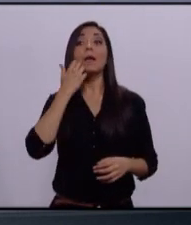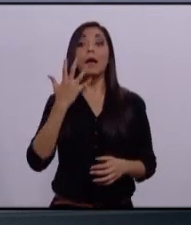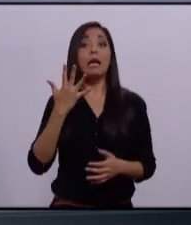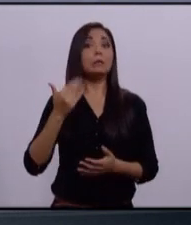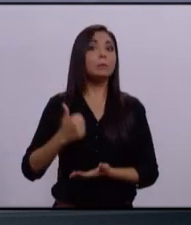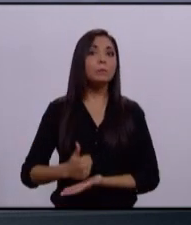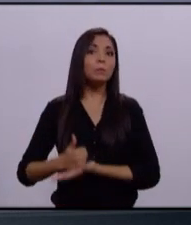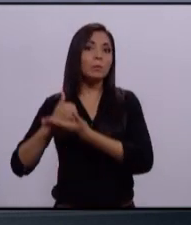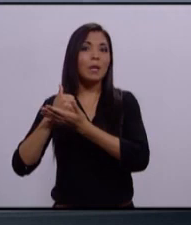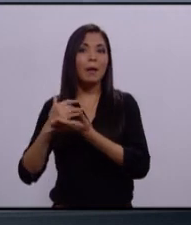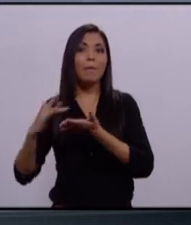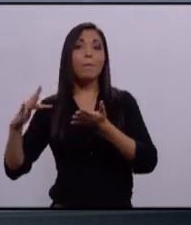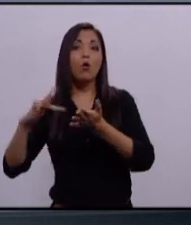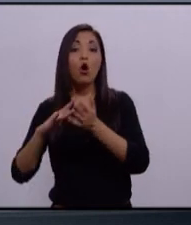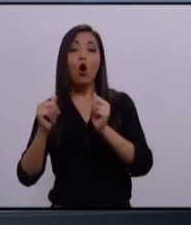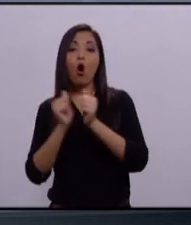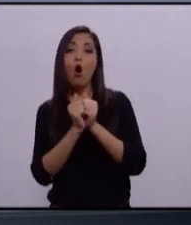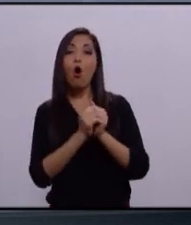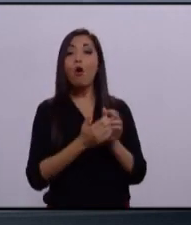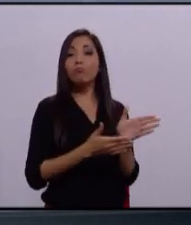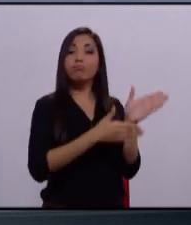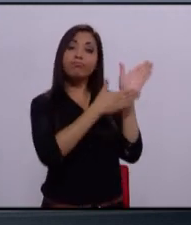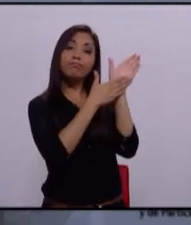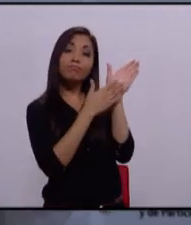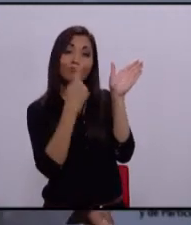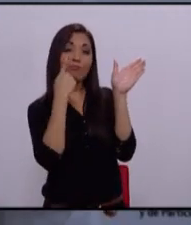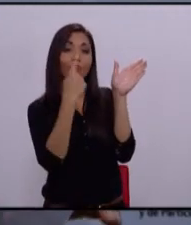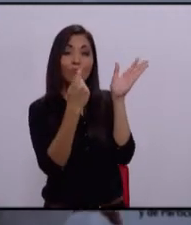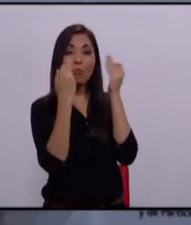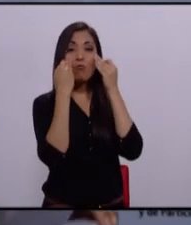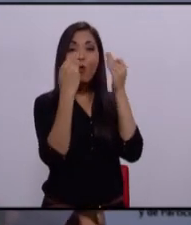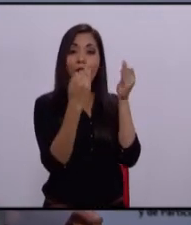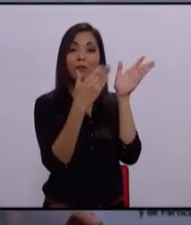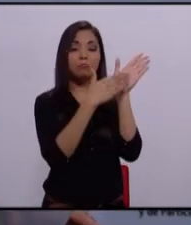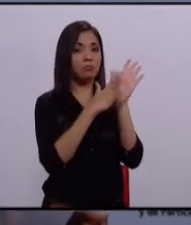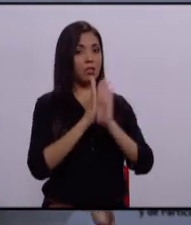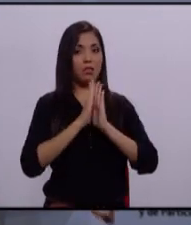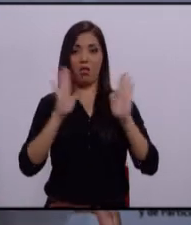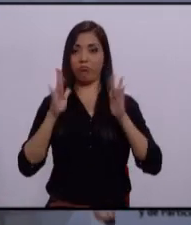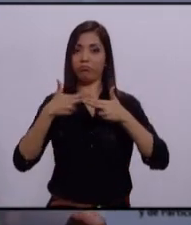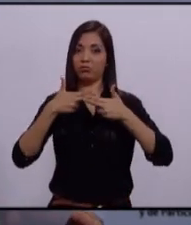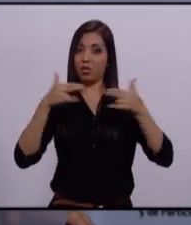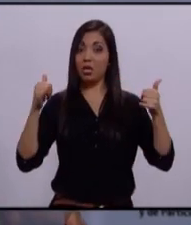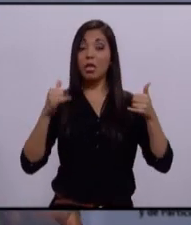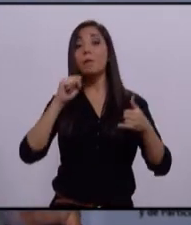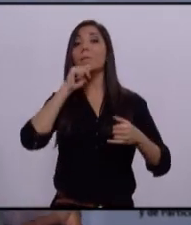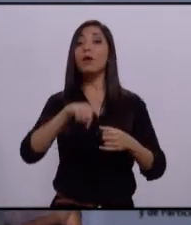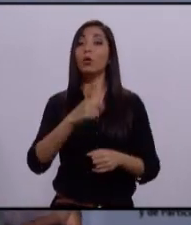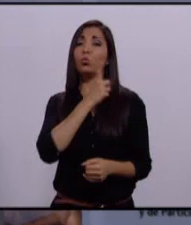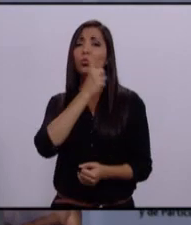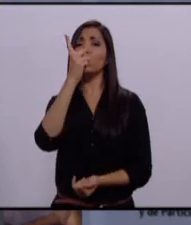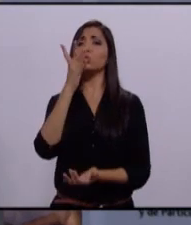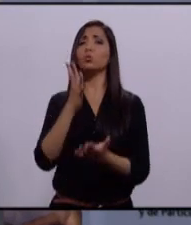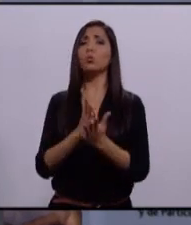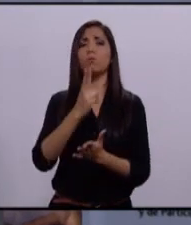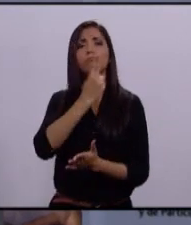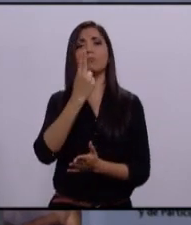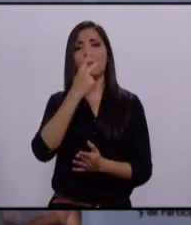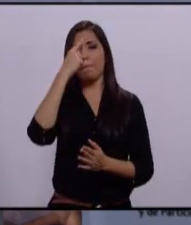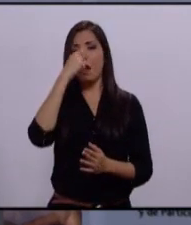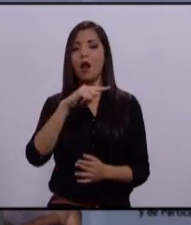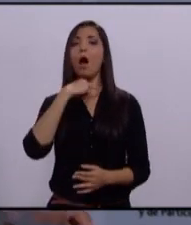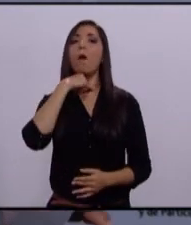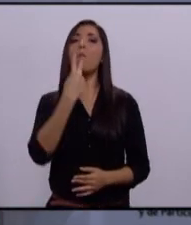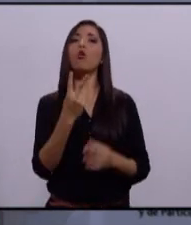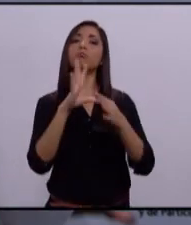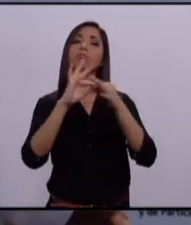ninguna presentación ni elementos audiovisuales ni de otro tipo. Solo podrán utilizar el recurso de su